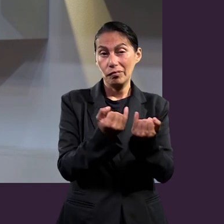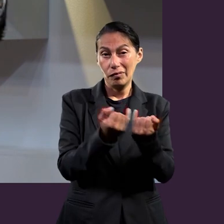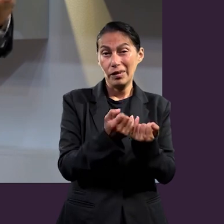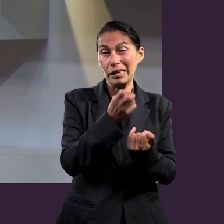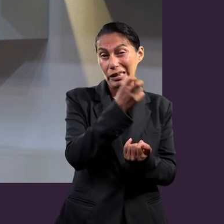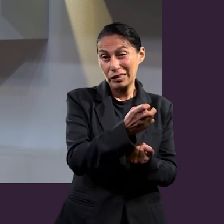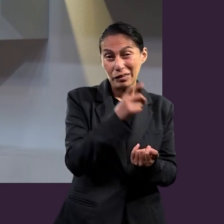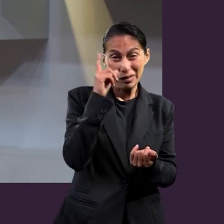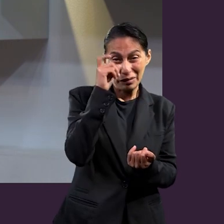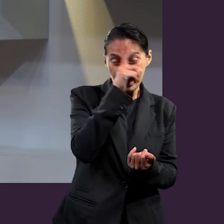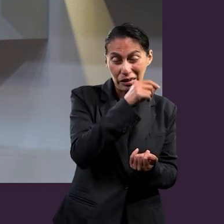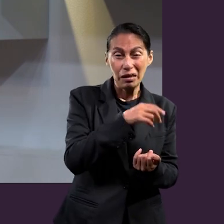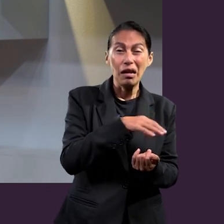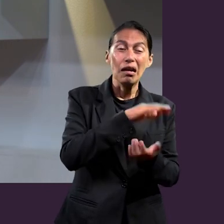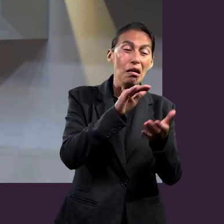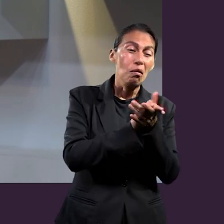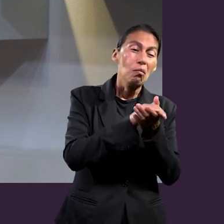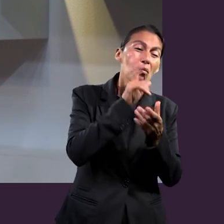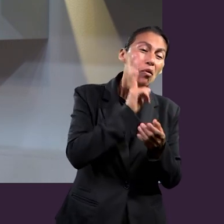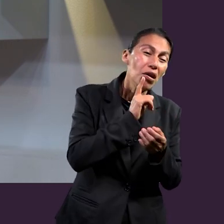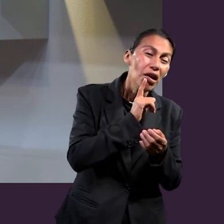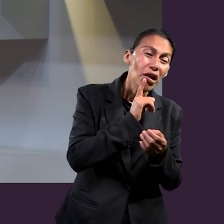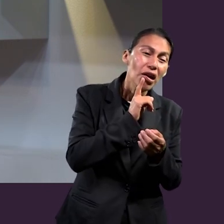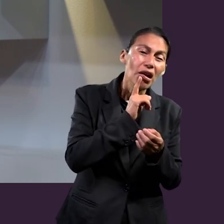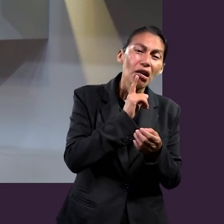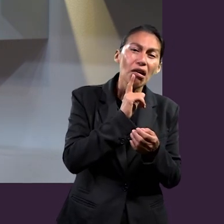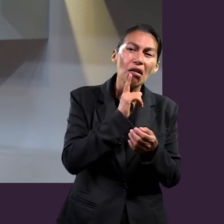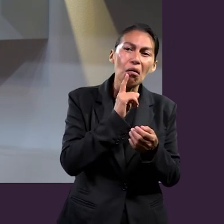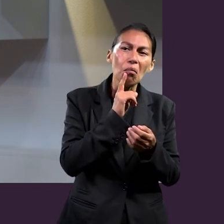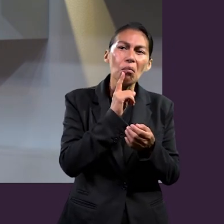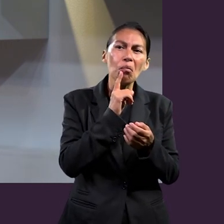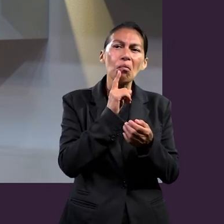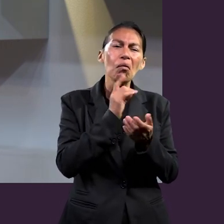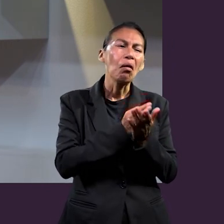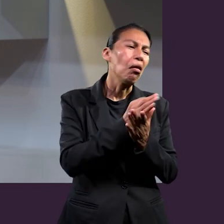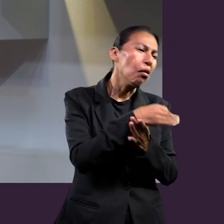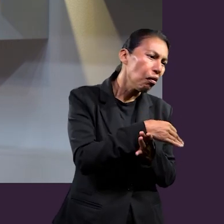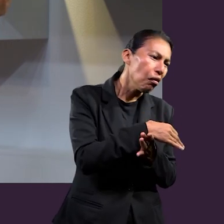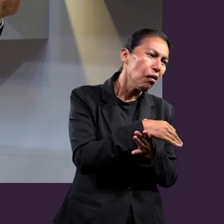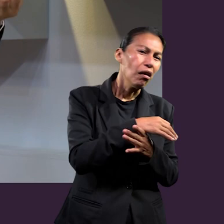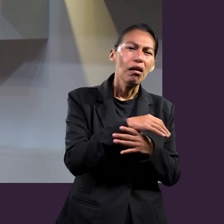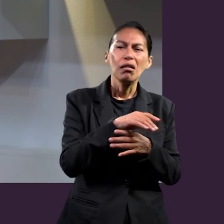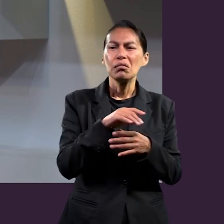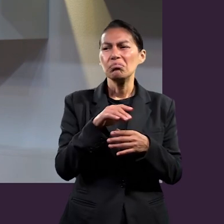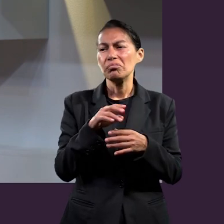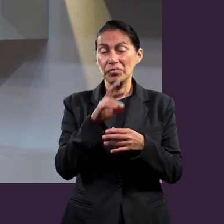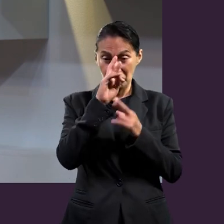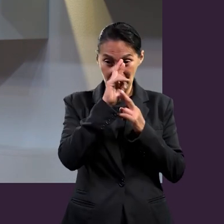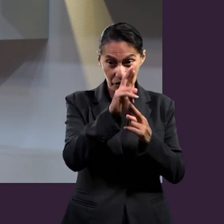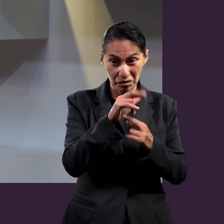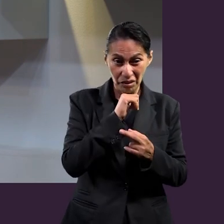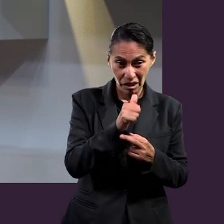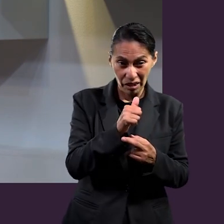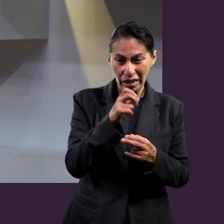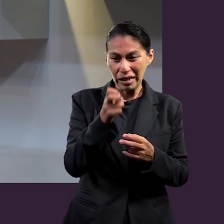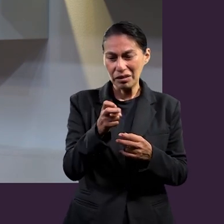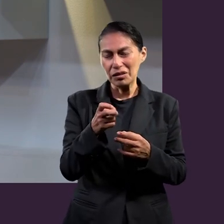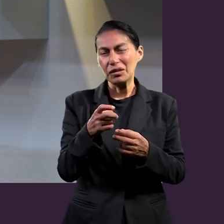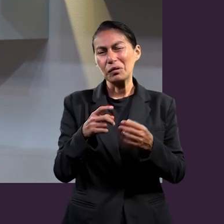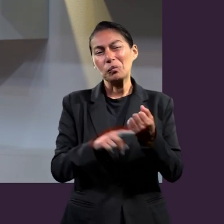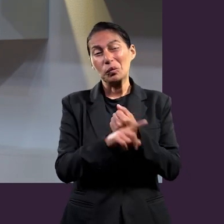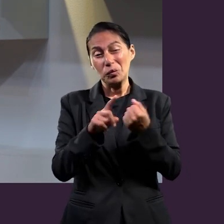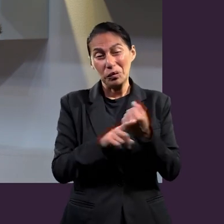mujer no respeta a sus hijos o a su esposo, pues todos sufren, o sea, porque todos estamos en unidad, como quien dice, ¿no? como